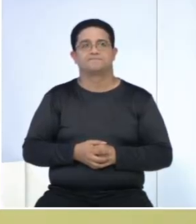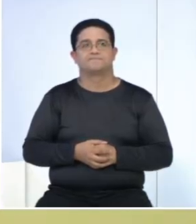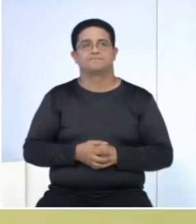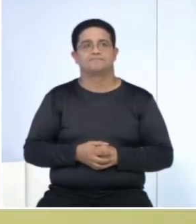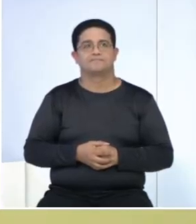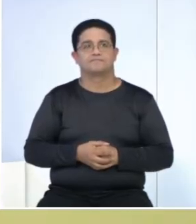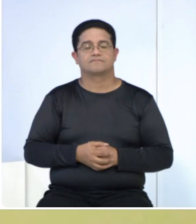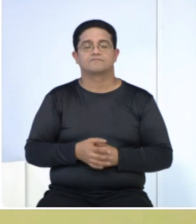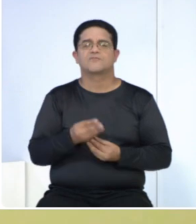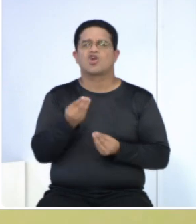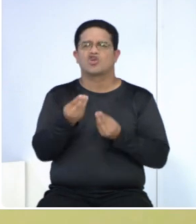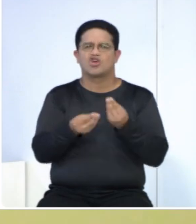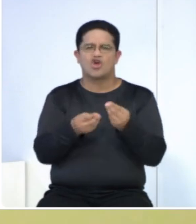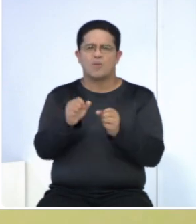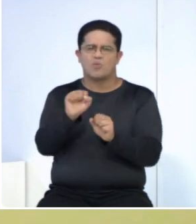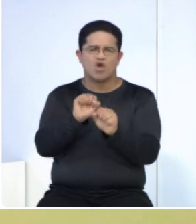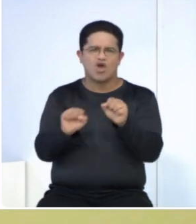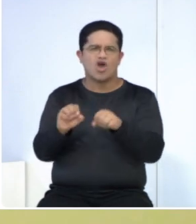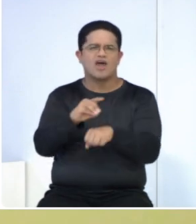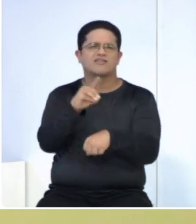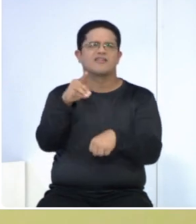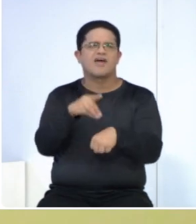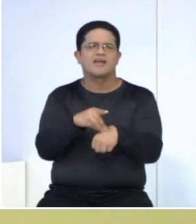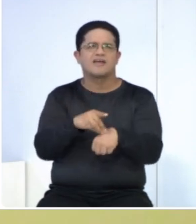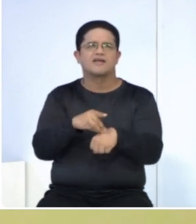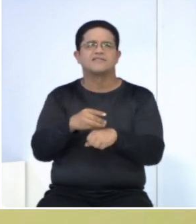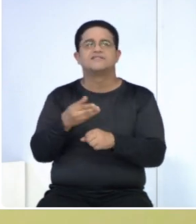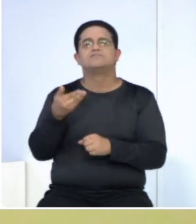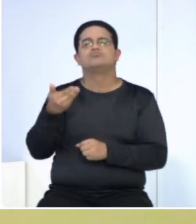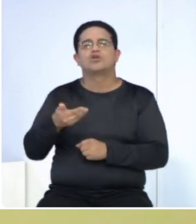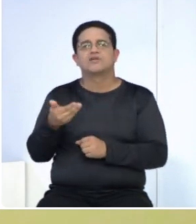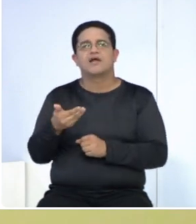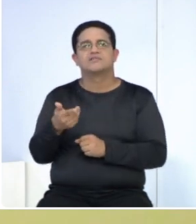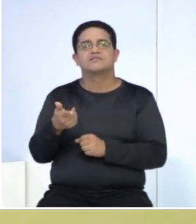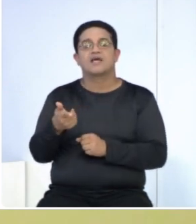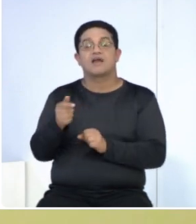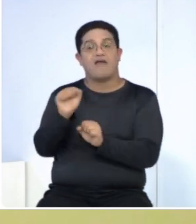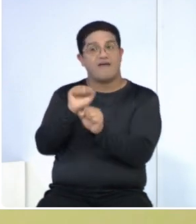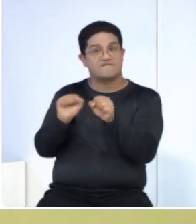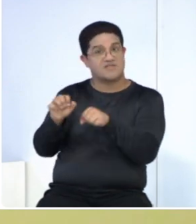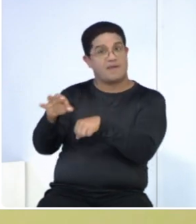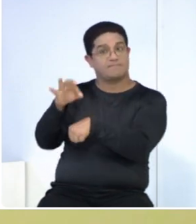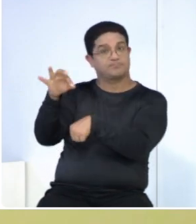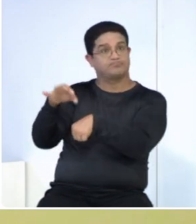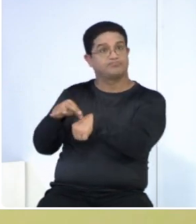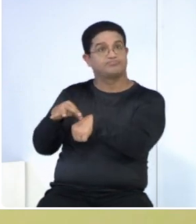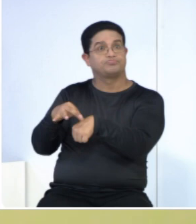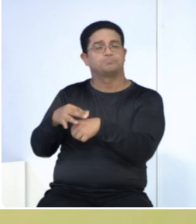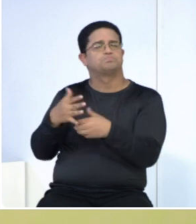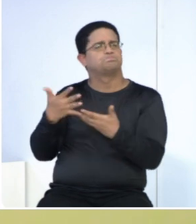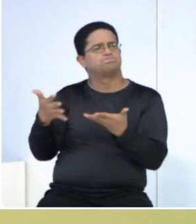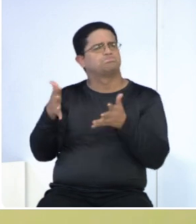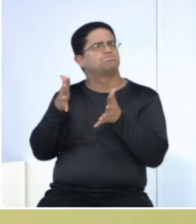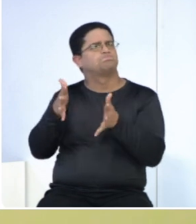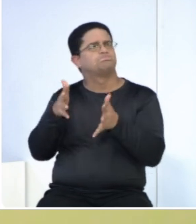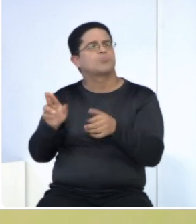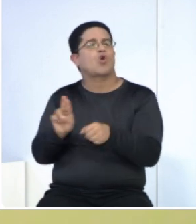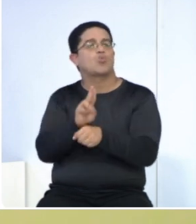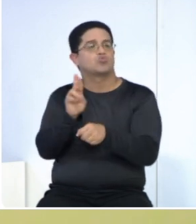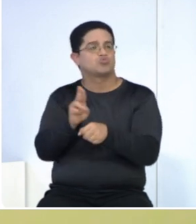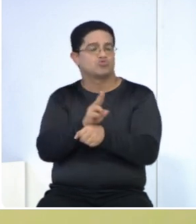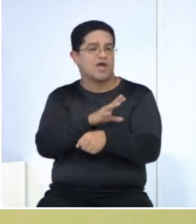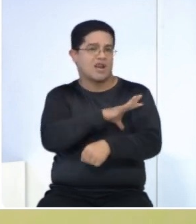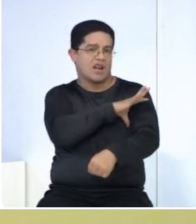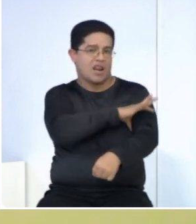¿Cómo prevenir el dengue? Es importante protegerse de las picaduras de mosquitos. Se recomienda usar ropa de